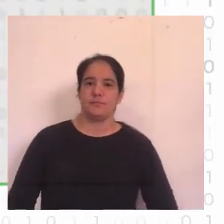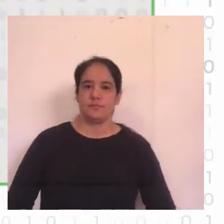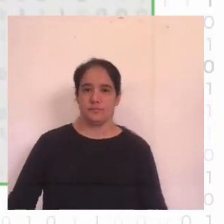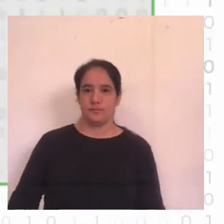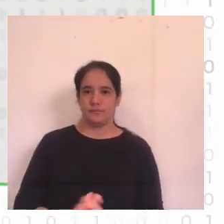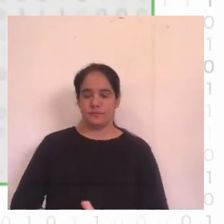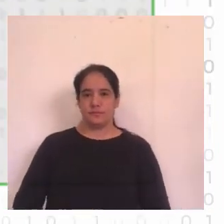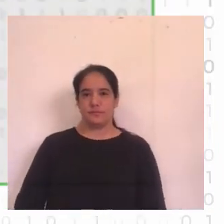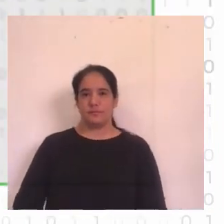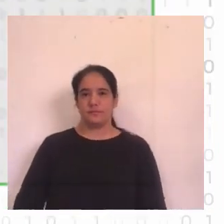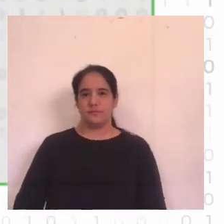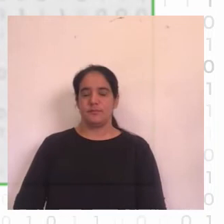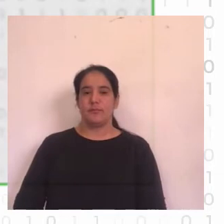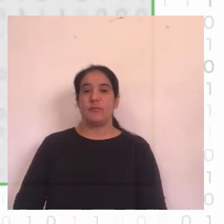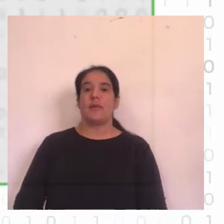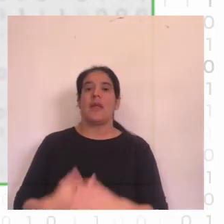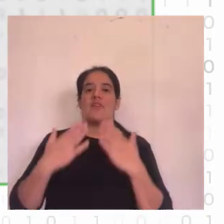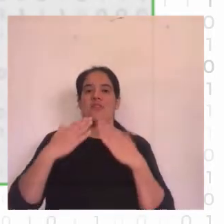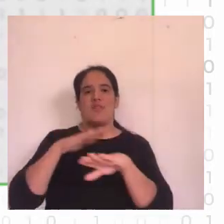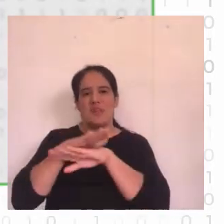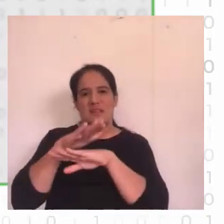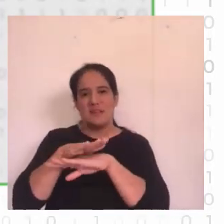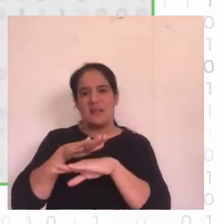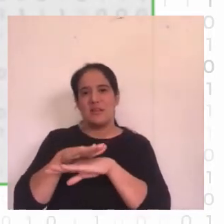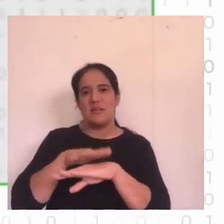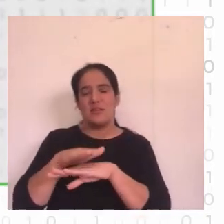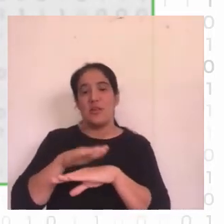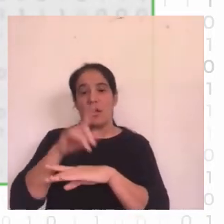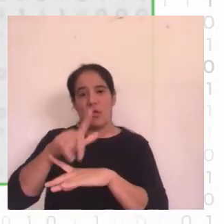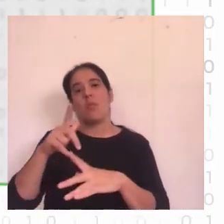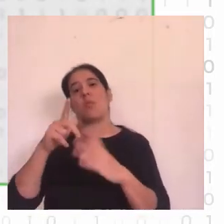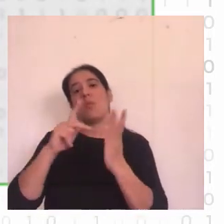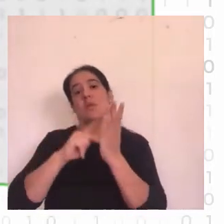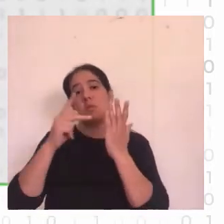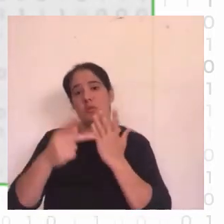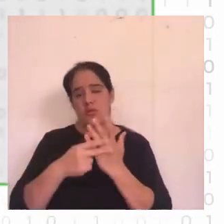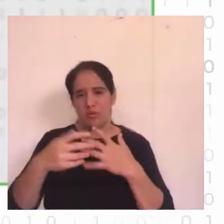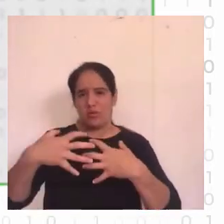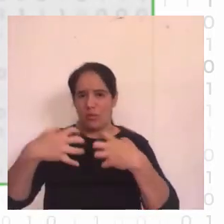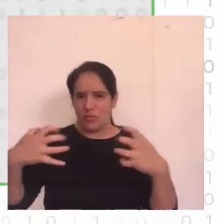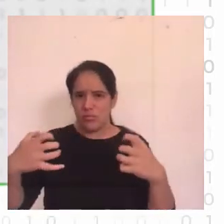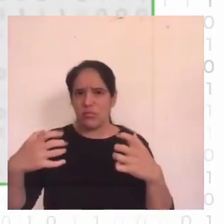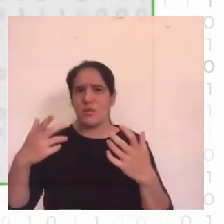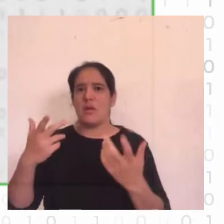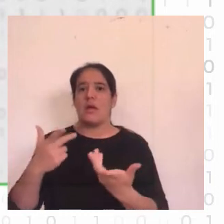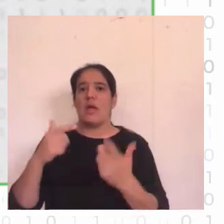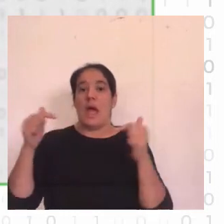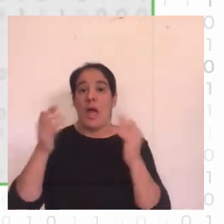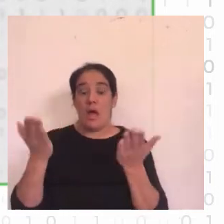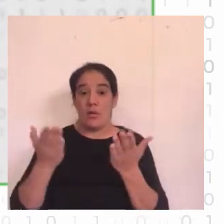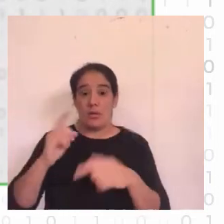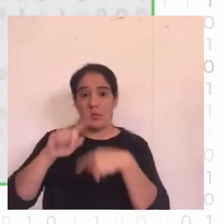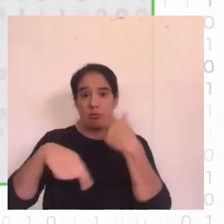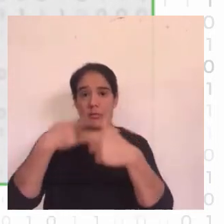soñadas palabras Aña y felicitaciones por ese desarrollo por esa aplicación que hicieron y bueno ahora vamos a ir al próximo